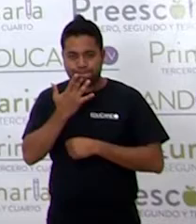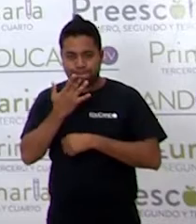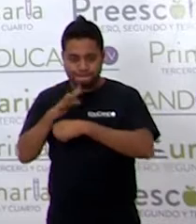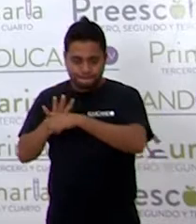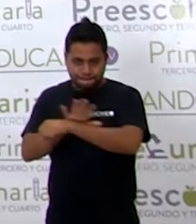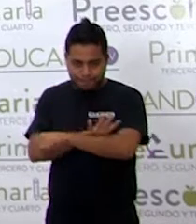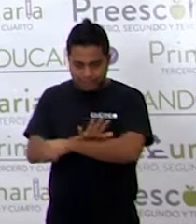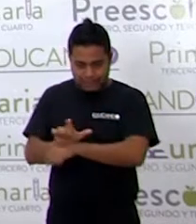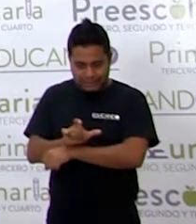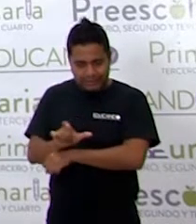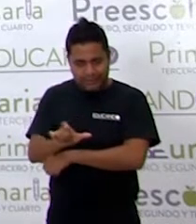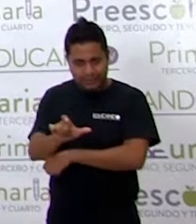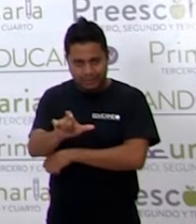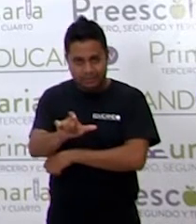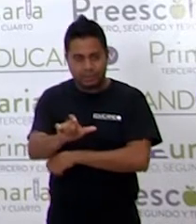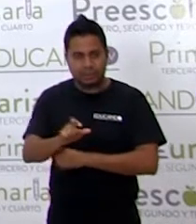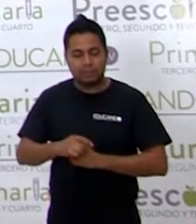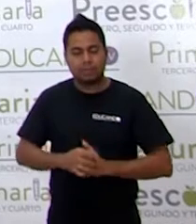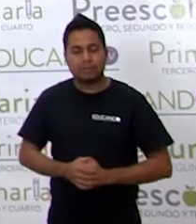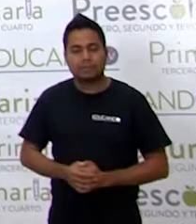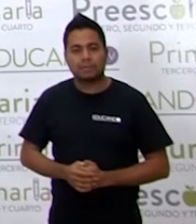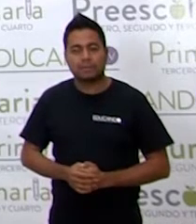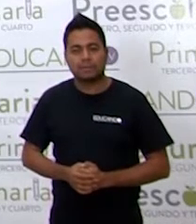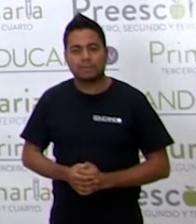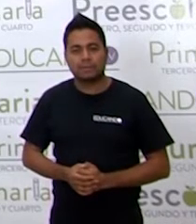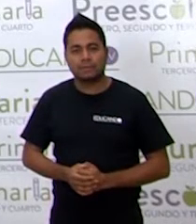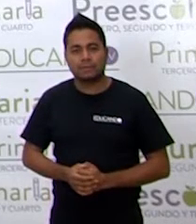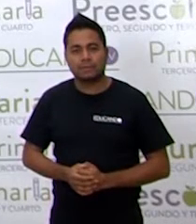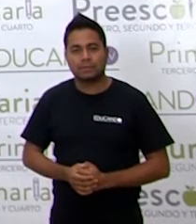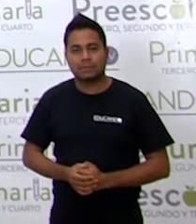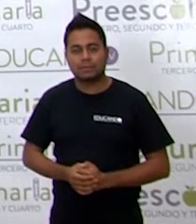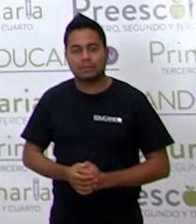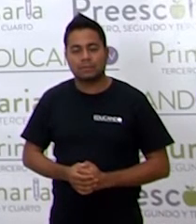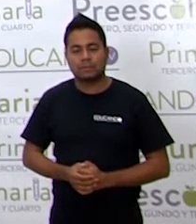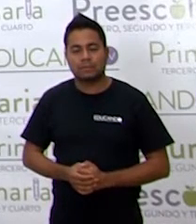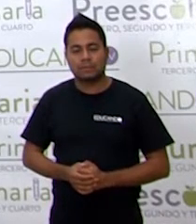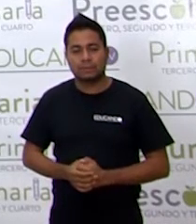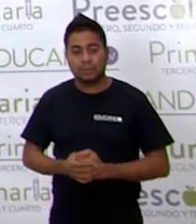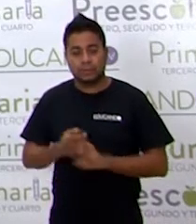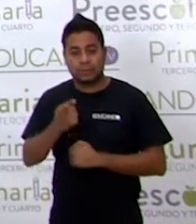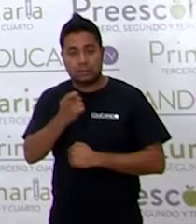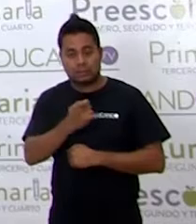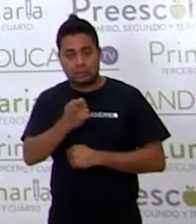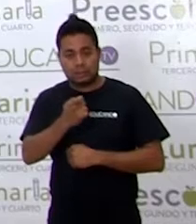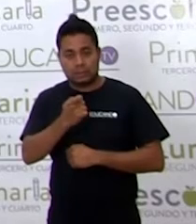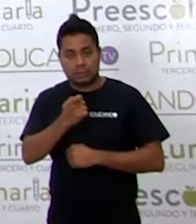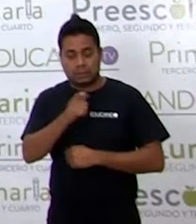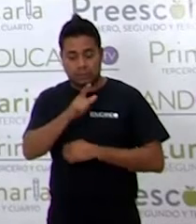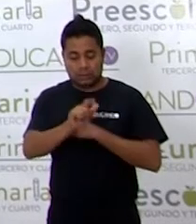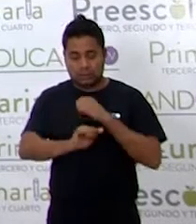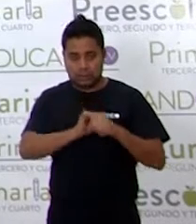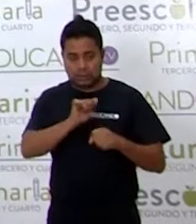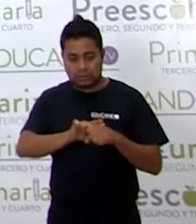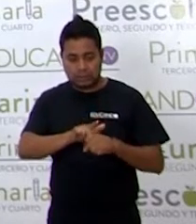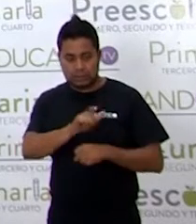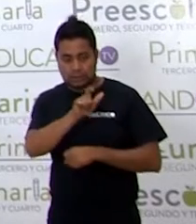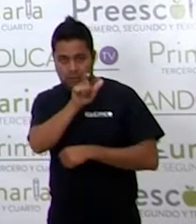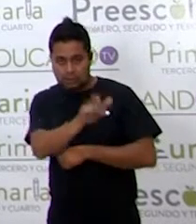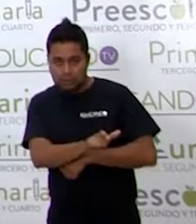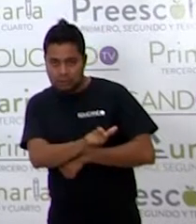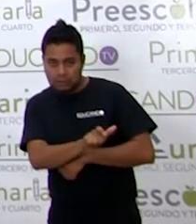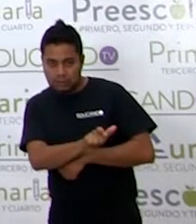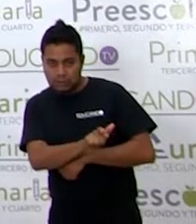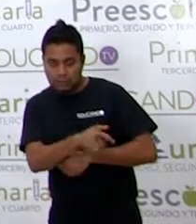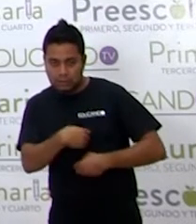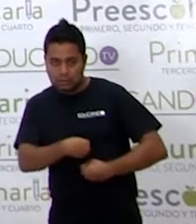es el primer animal que